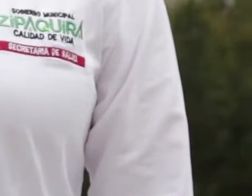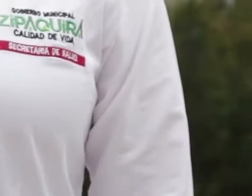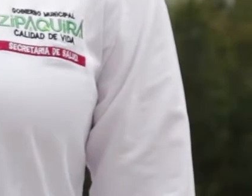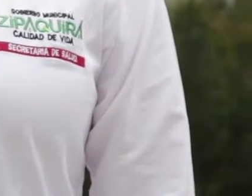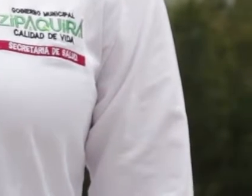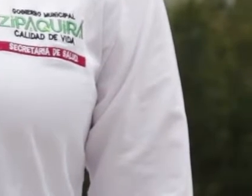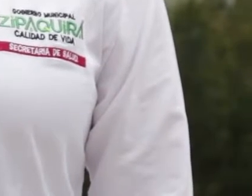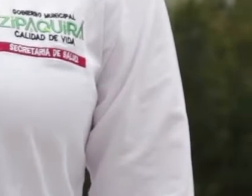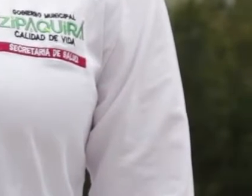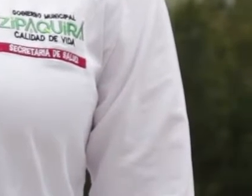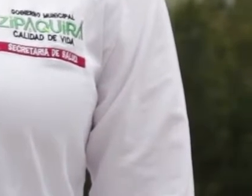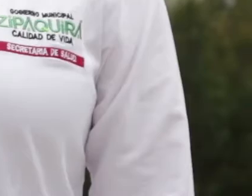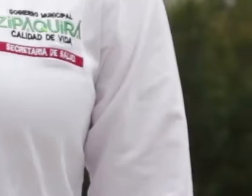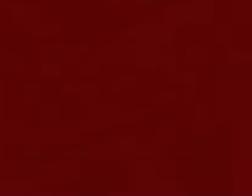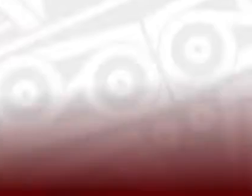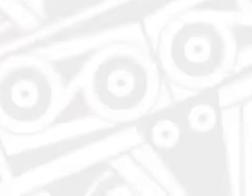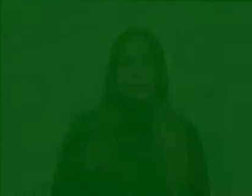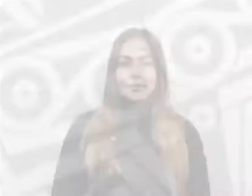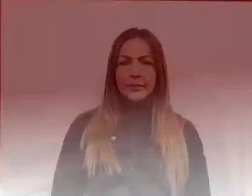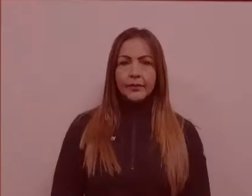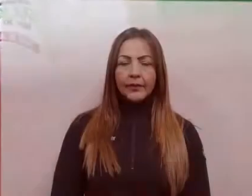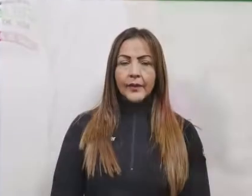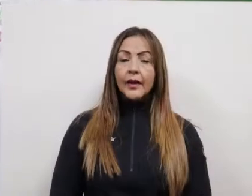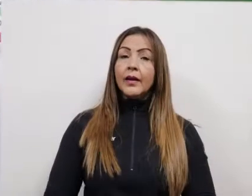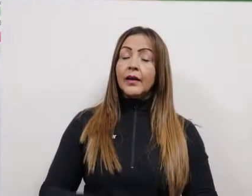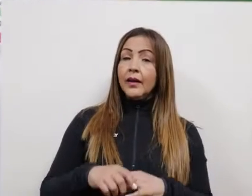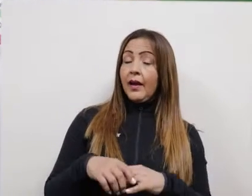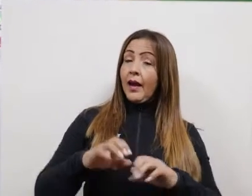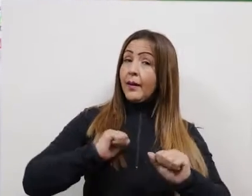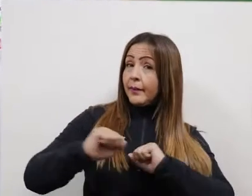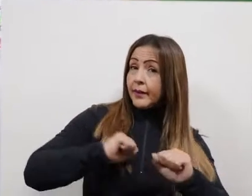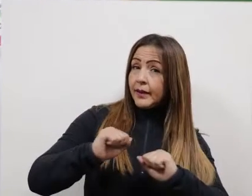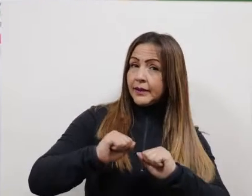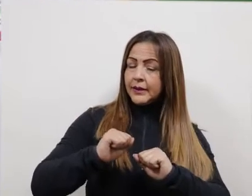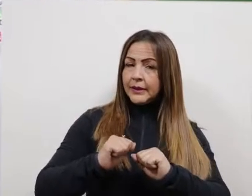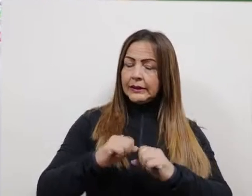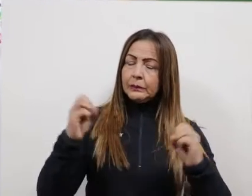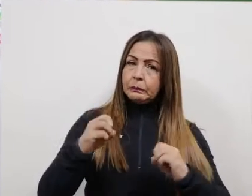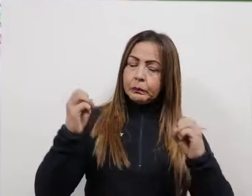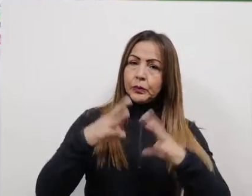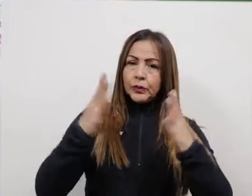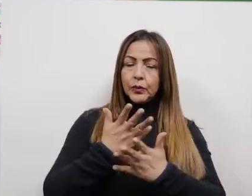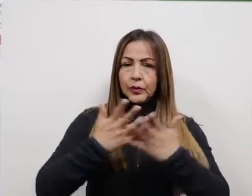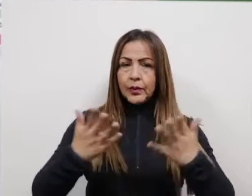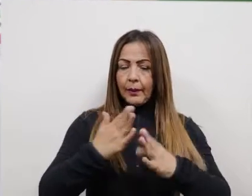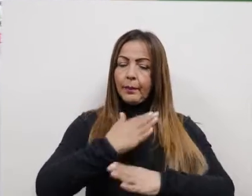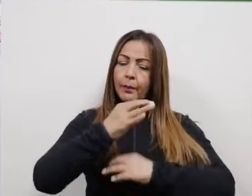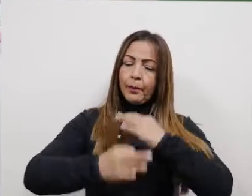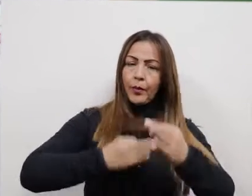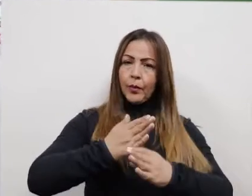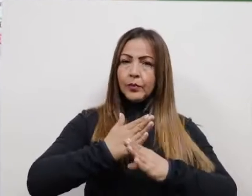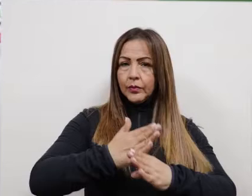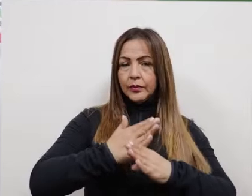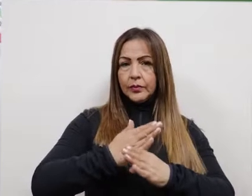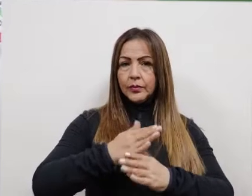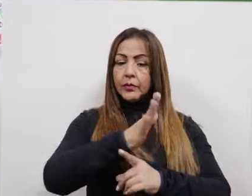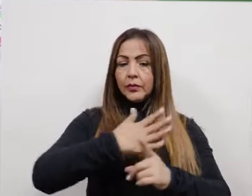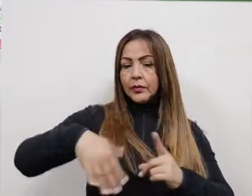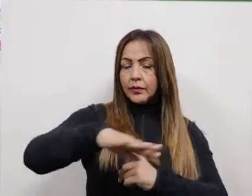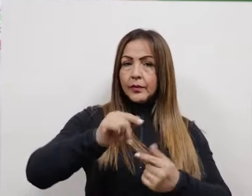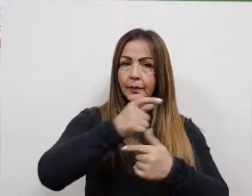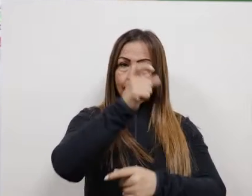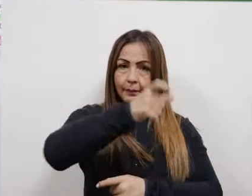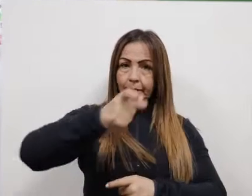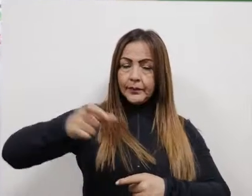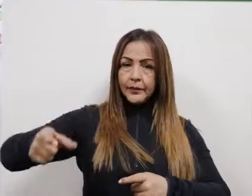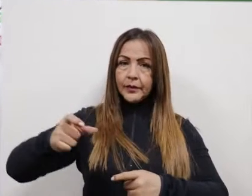beneficiando a 7.800 personas. La dimensión de emergencias y desastres tiene como propósito la protección de individuos y colectivos ante los